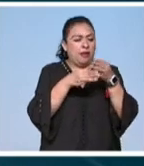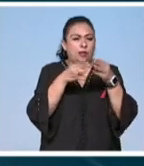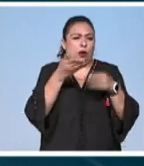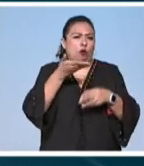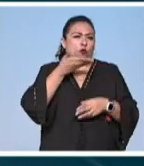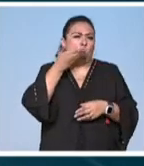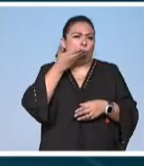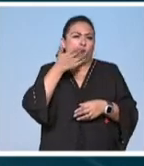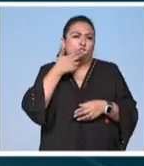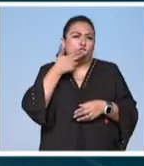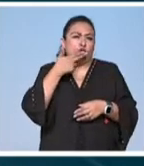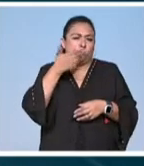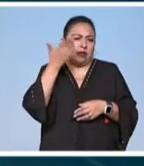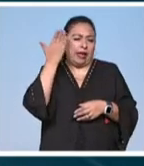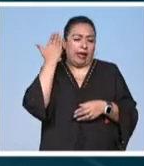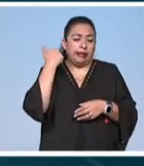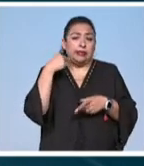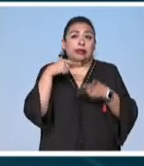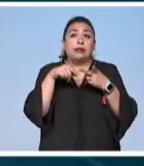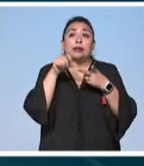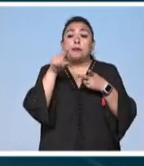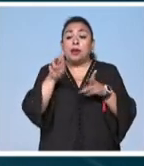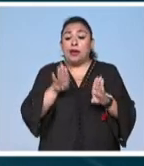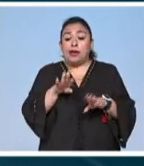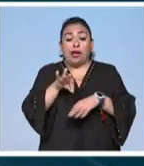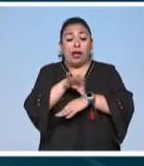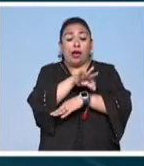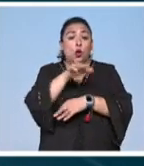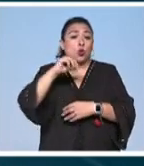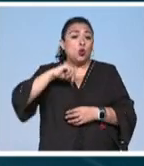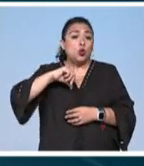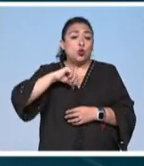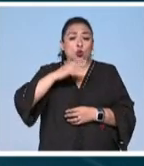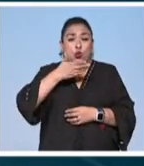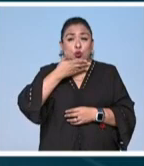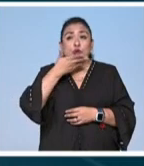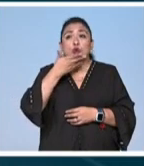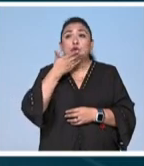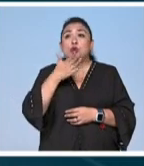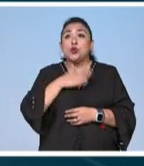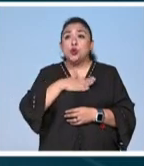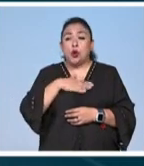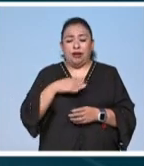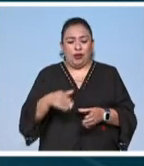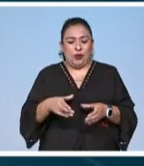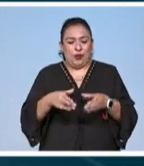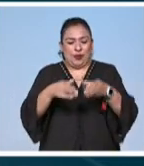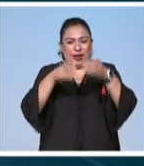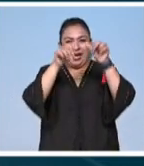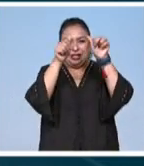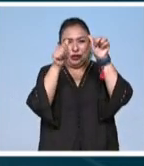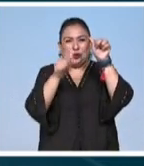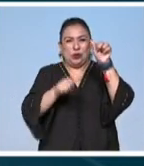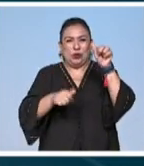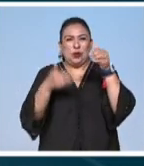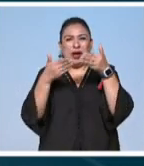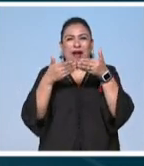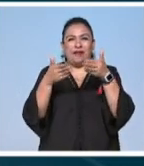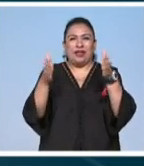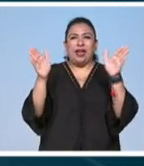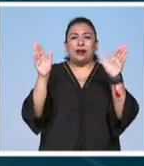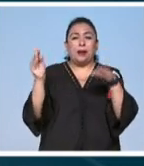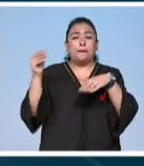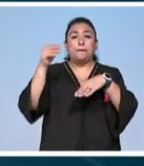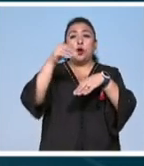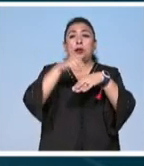tradicional partiendo de este elemento de la arquitectura tradicional entonces yo hice esta escultura pública que